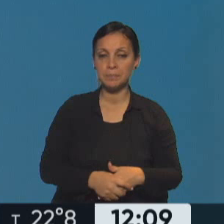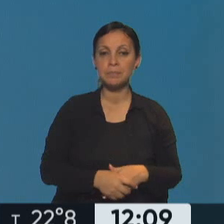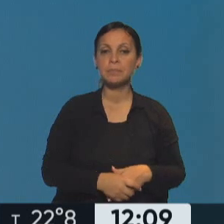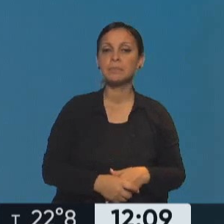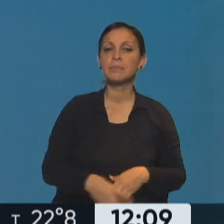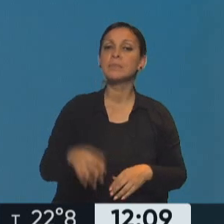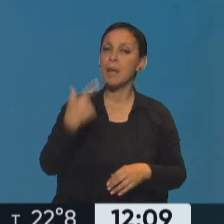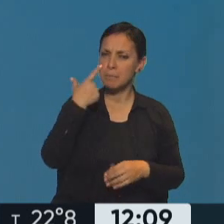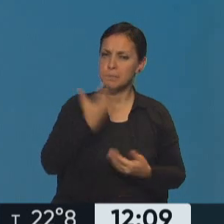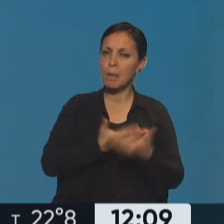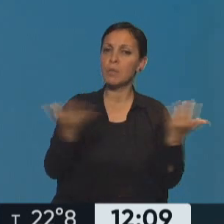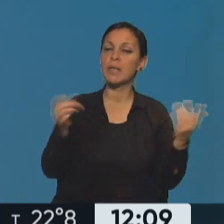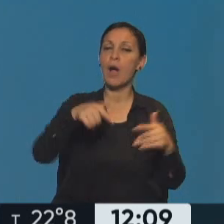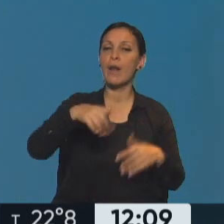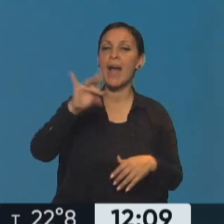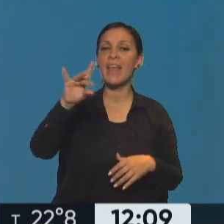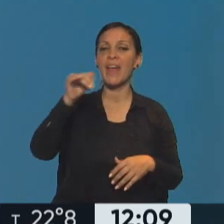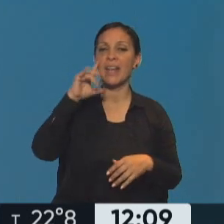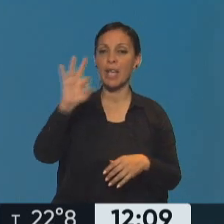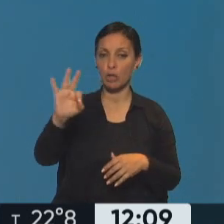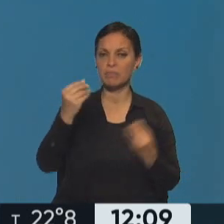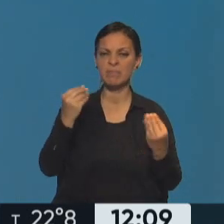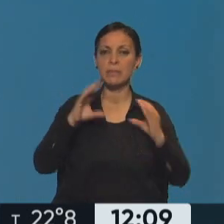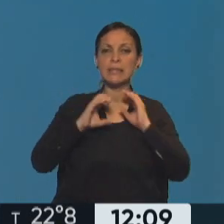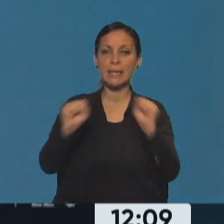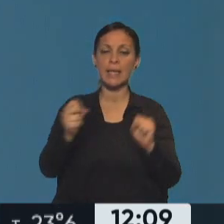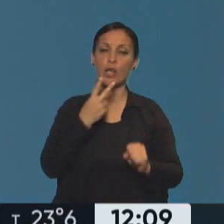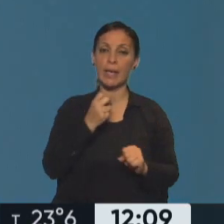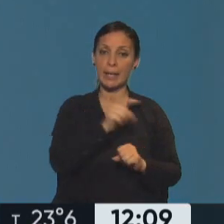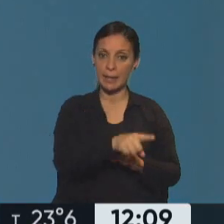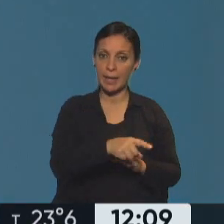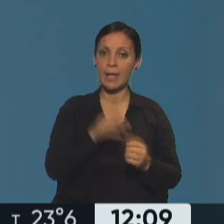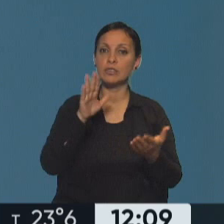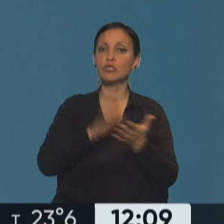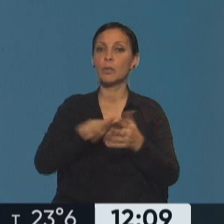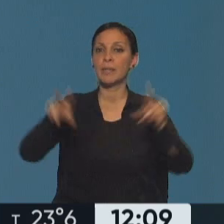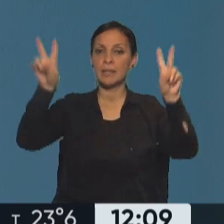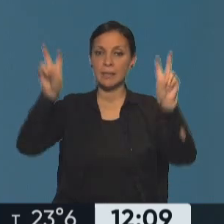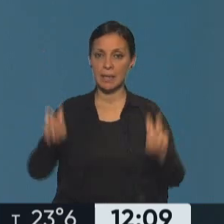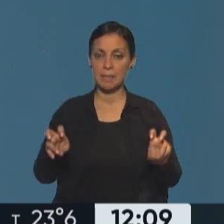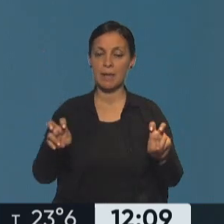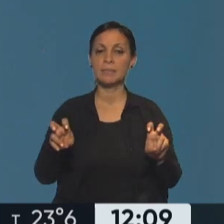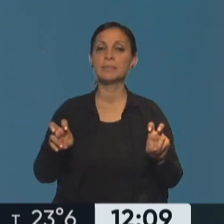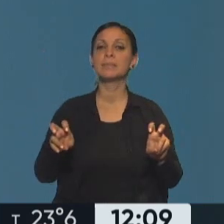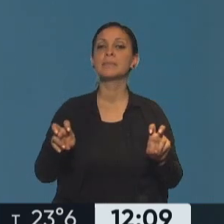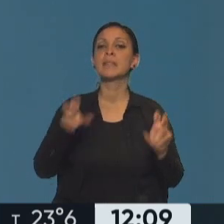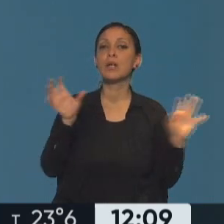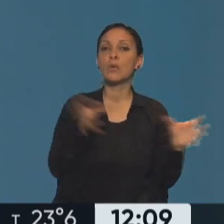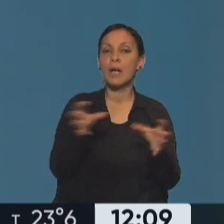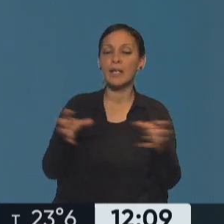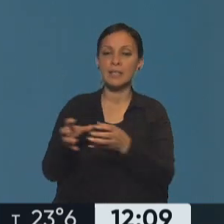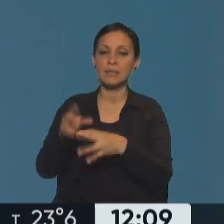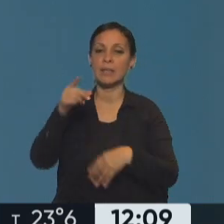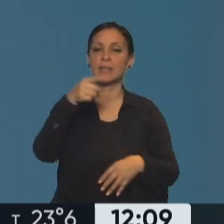vamos a escuchar ahora el testimonio de Darío Martínez, es el secretario de Energía justamente sobre este tema, esta segmentación de tarifas que comienza